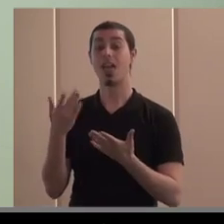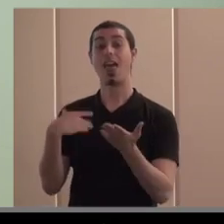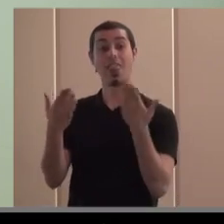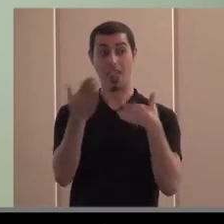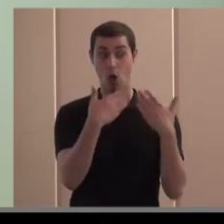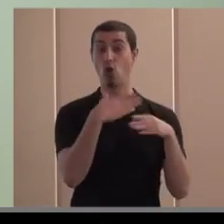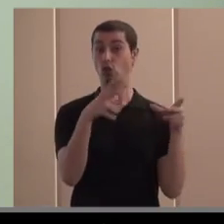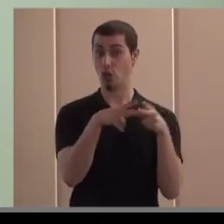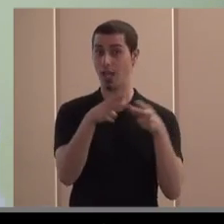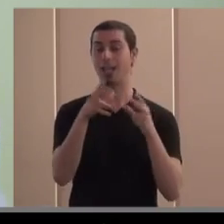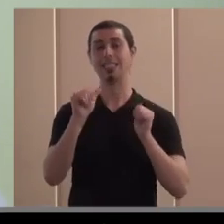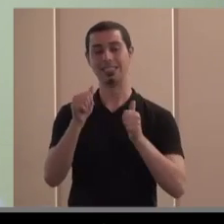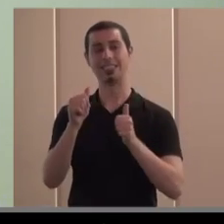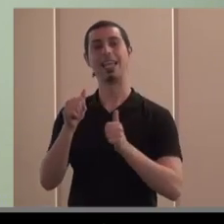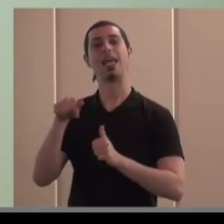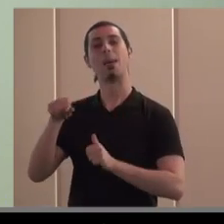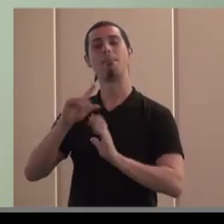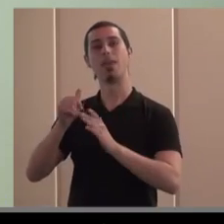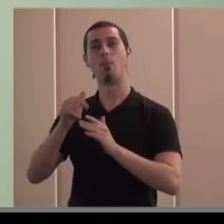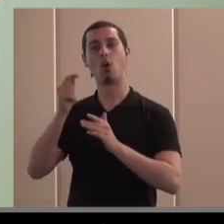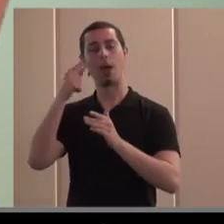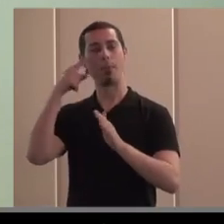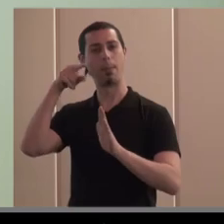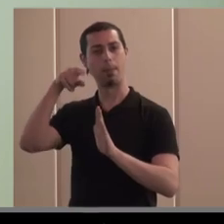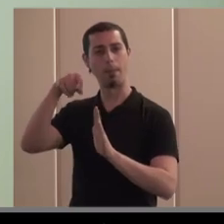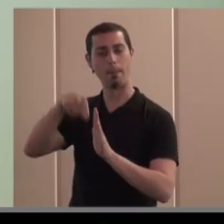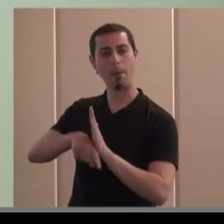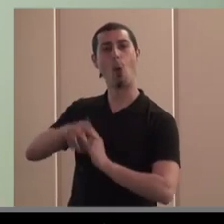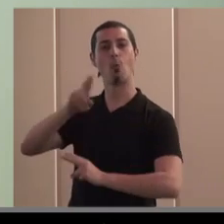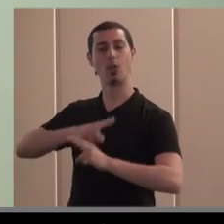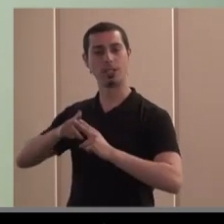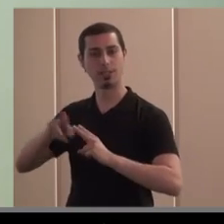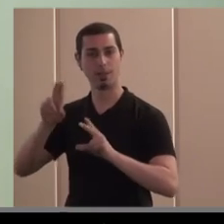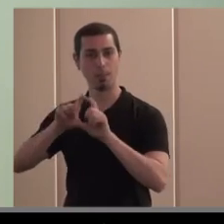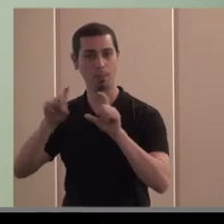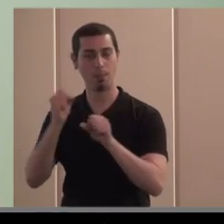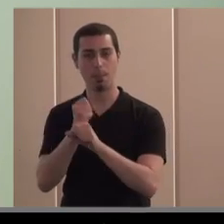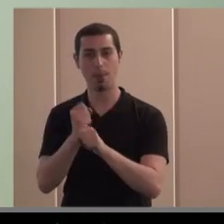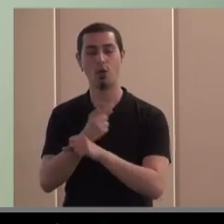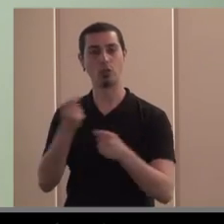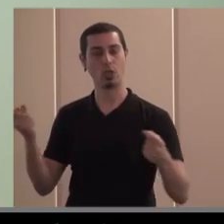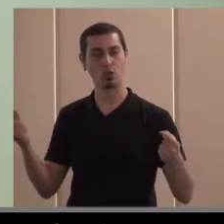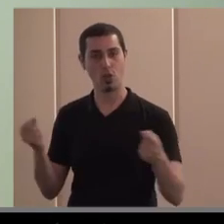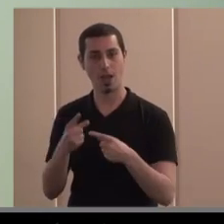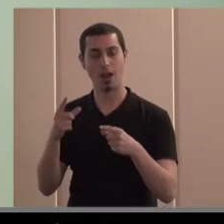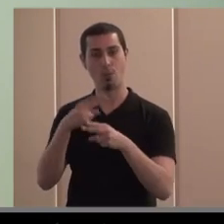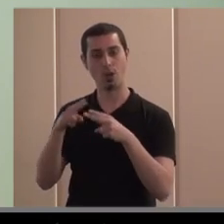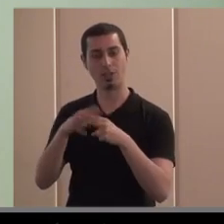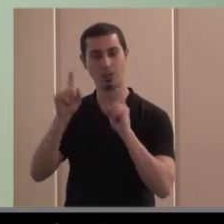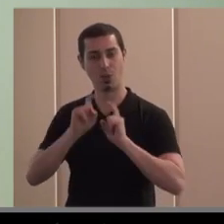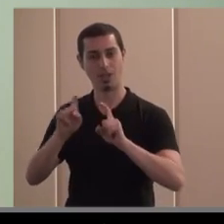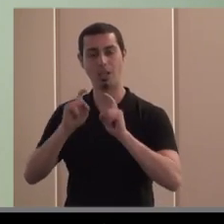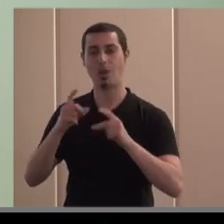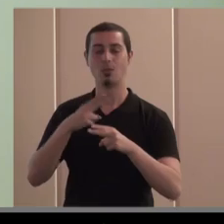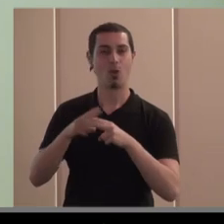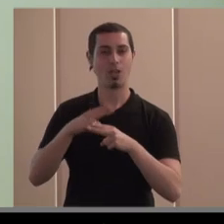diálogo social empiezas a abrir el portillo y te metes todas las políticas de empleo todas las políticas de seguridad social todas las políticas educativas